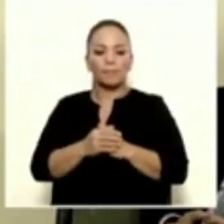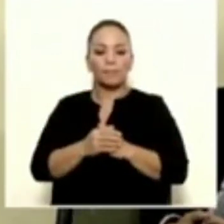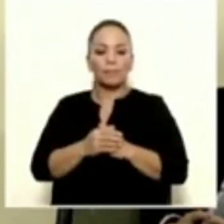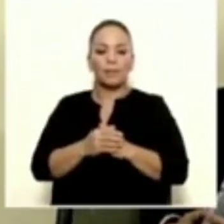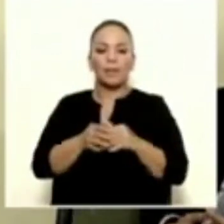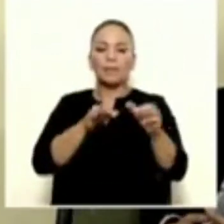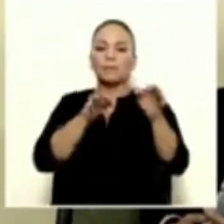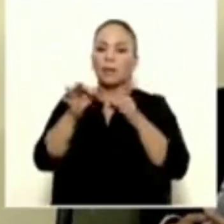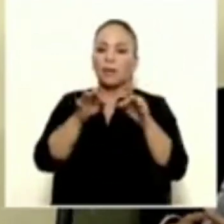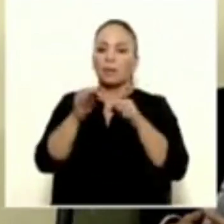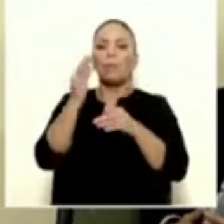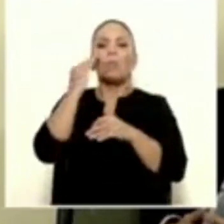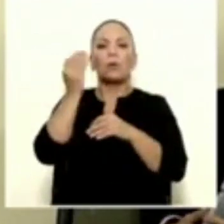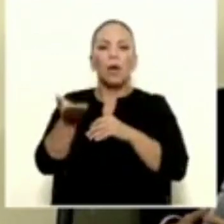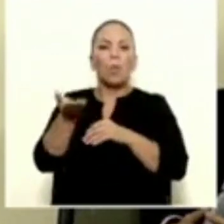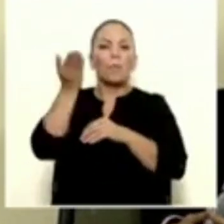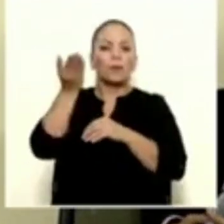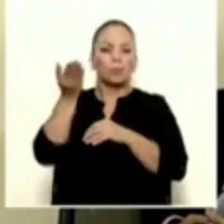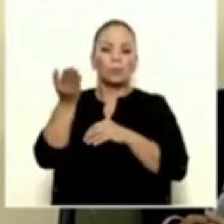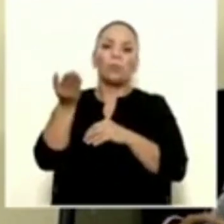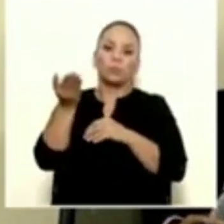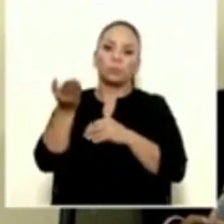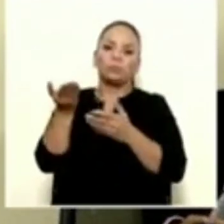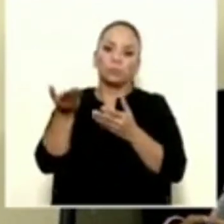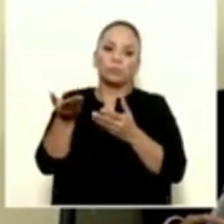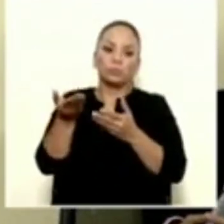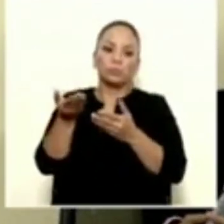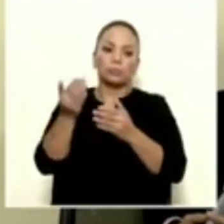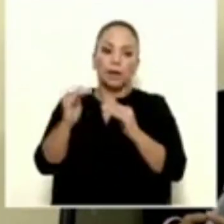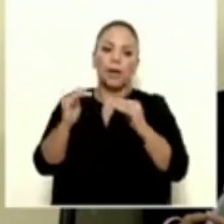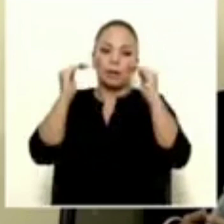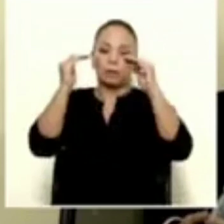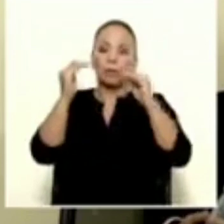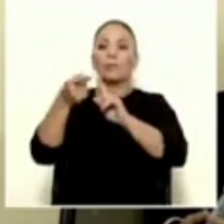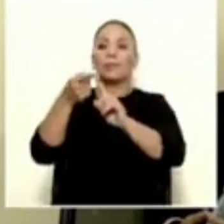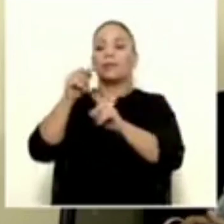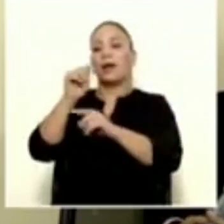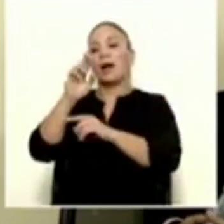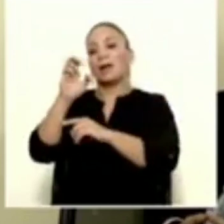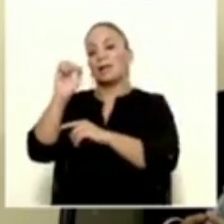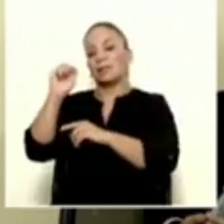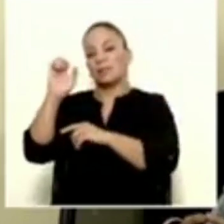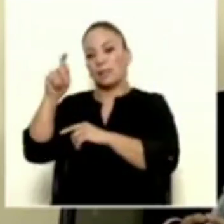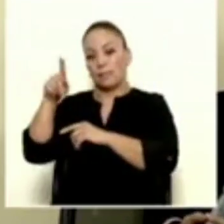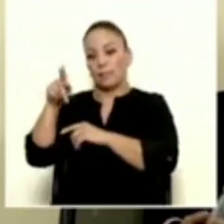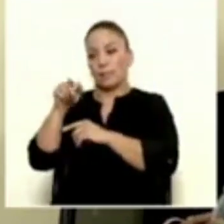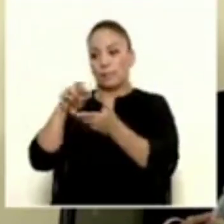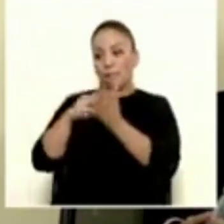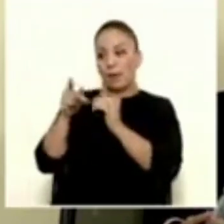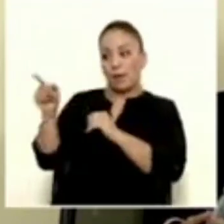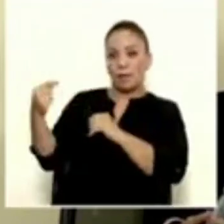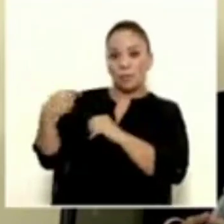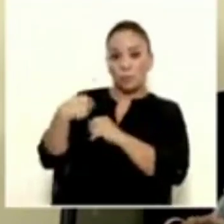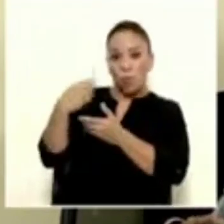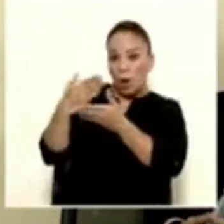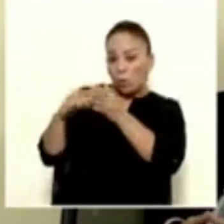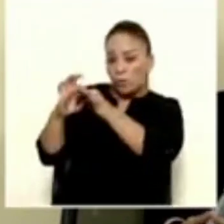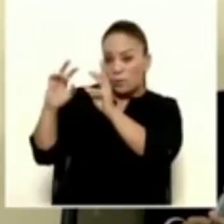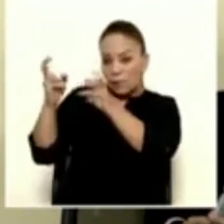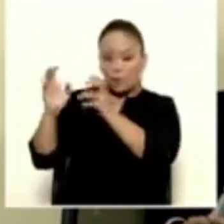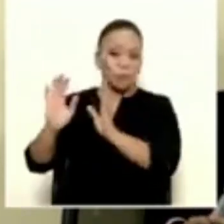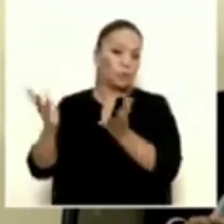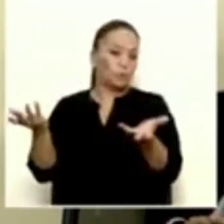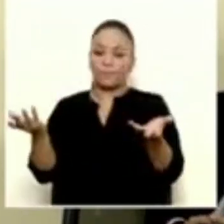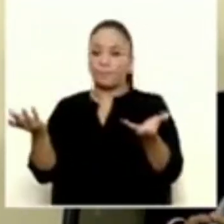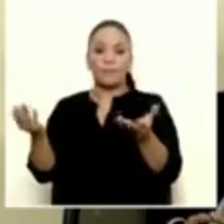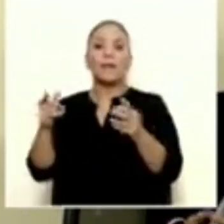alto desde el punto de vista, que es un aumento que genera Arecep? Ni este señor ni yo tenemos nada que ver, ¿verdad? Pero es